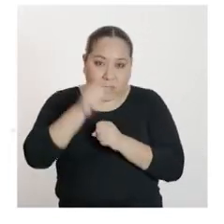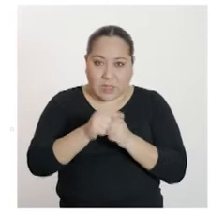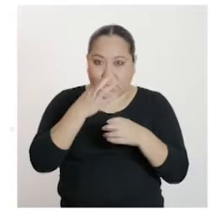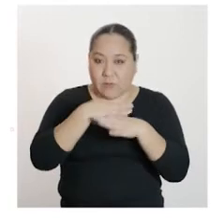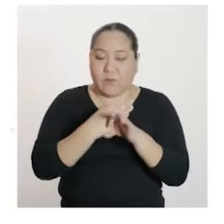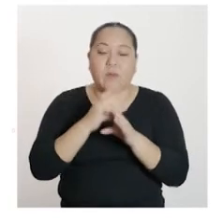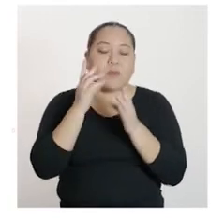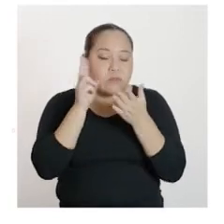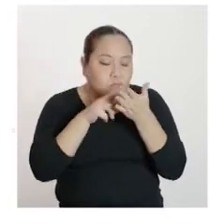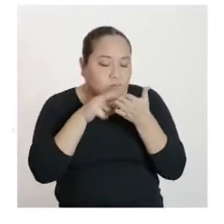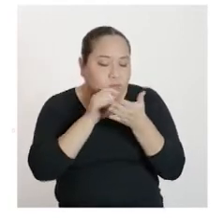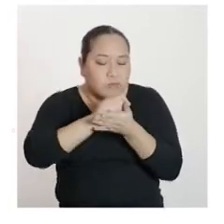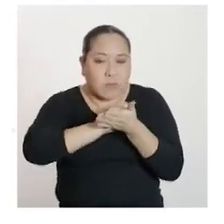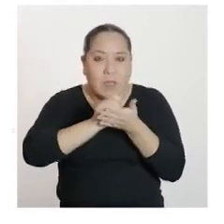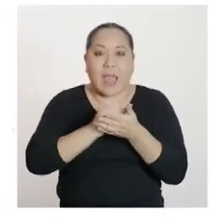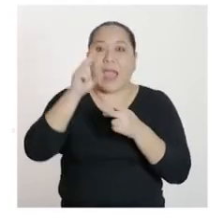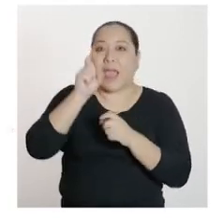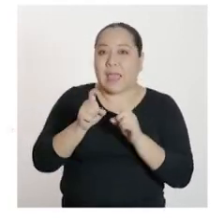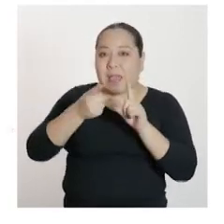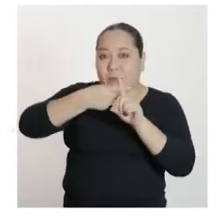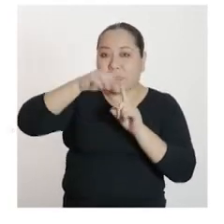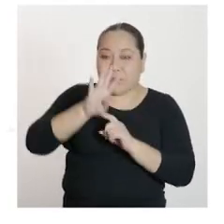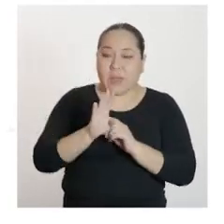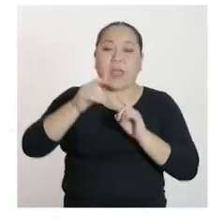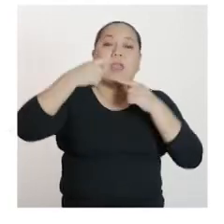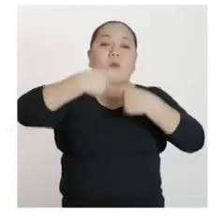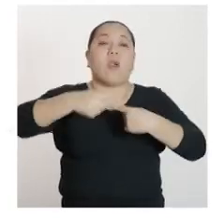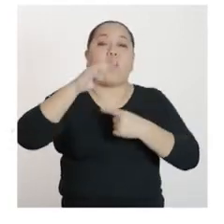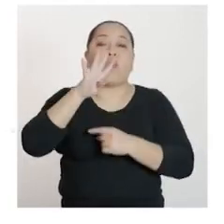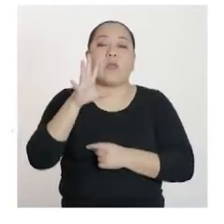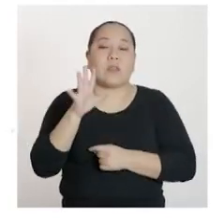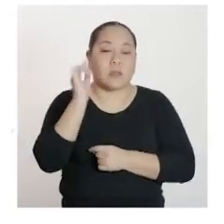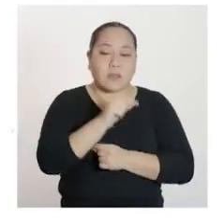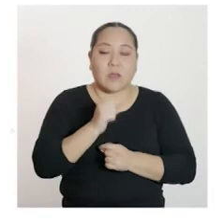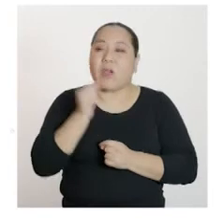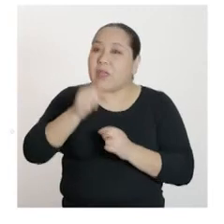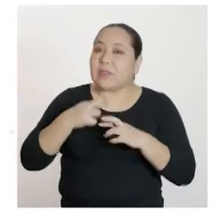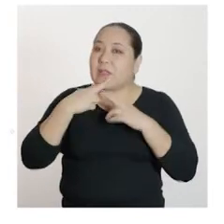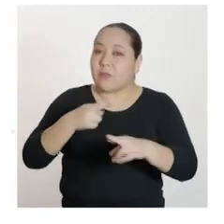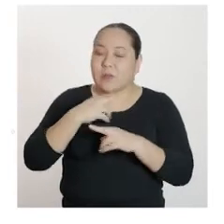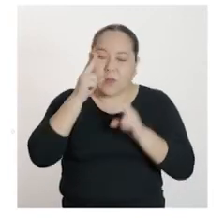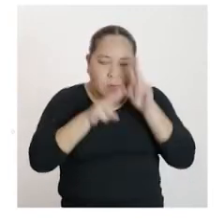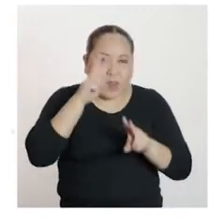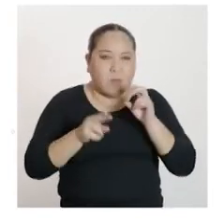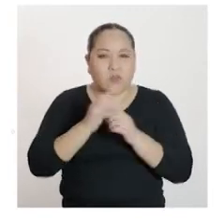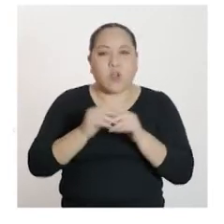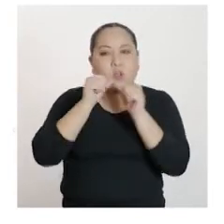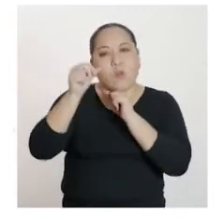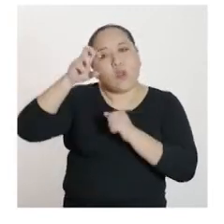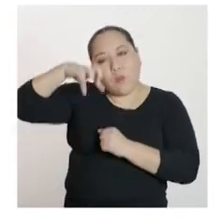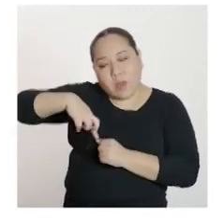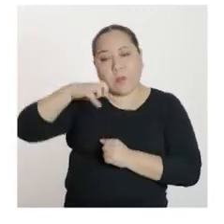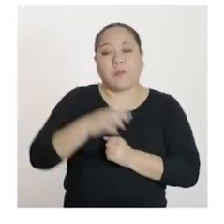obtenemos X más P igual a 45. De este resultado, despejaremos la variable P y